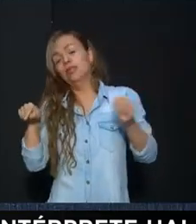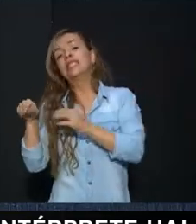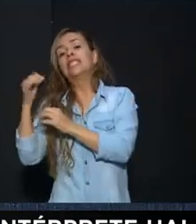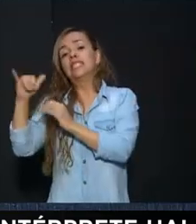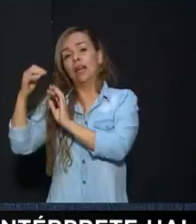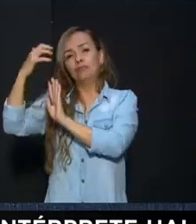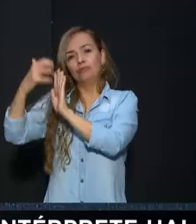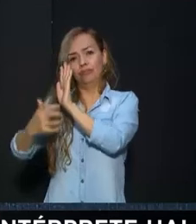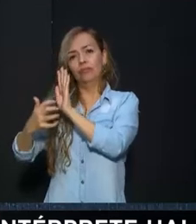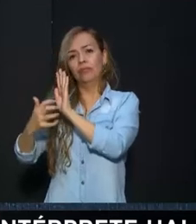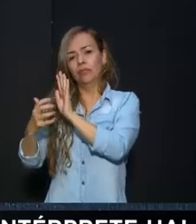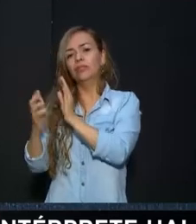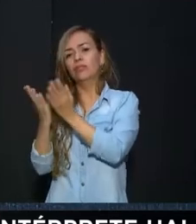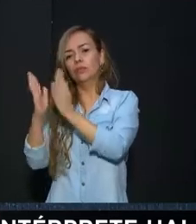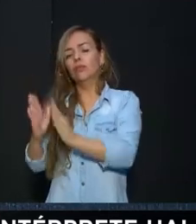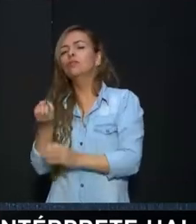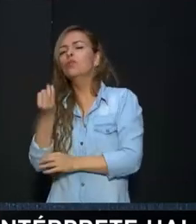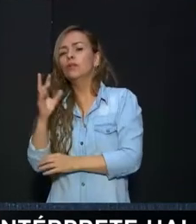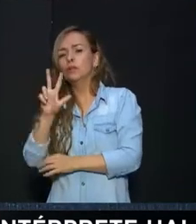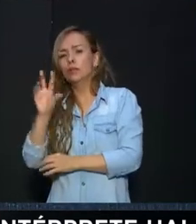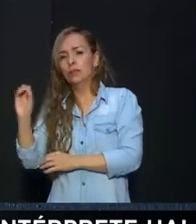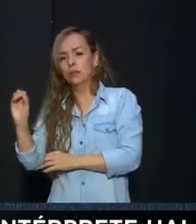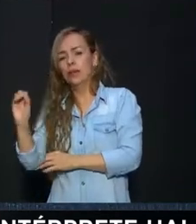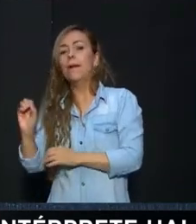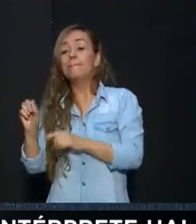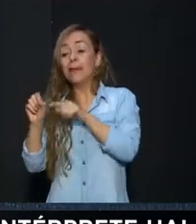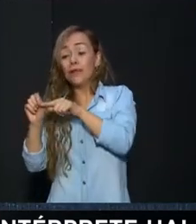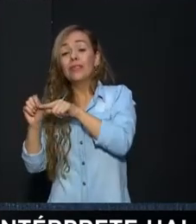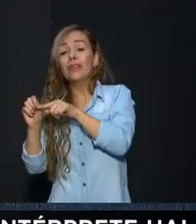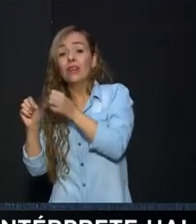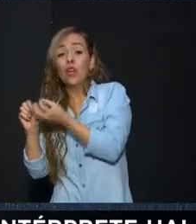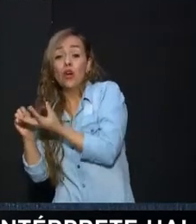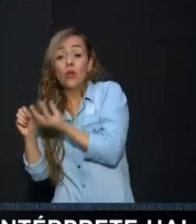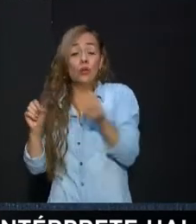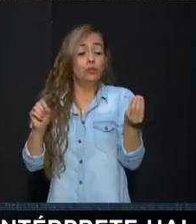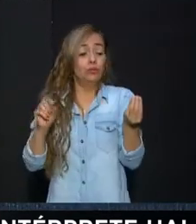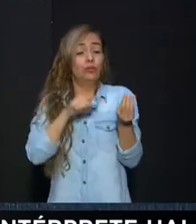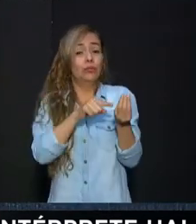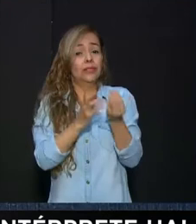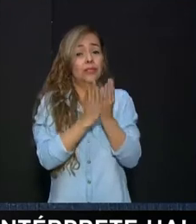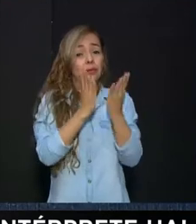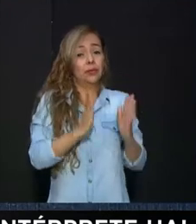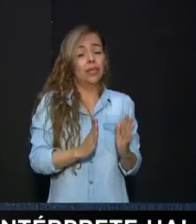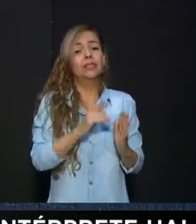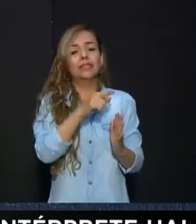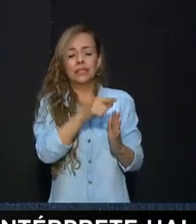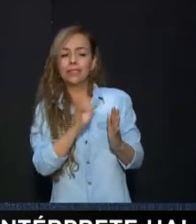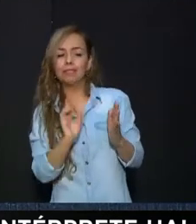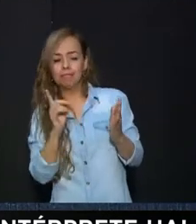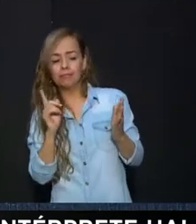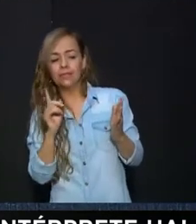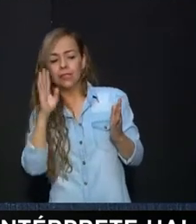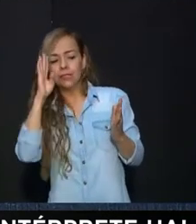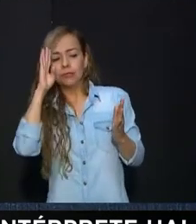CIMAT En este momento Tenemos 30 estudiantes En la institución Pero de ahí Se desprende Otra lista de estudiantes A los que nosotros Les llamamos presuntivos